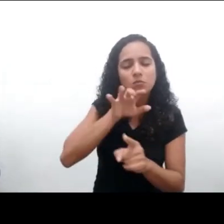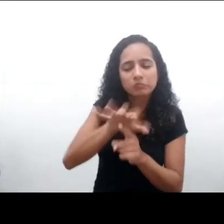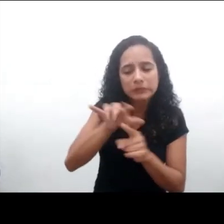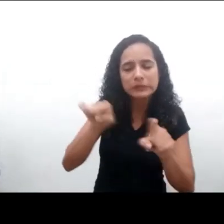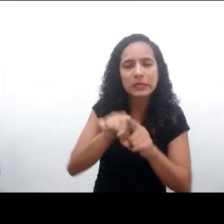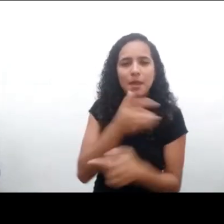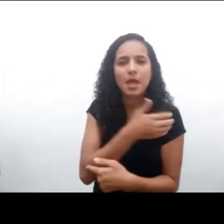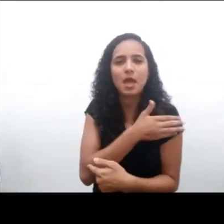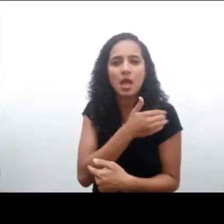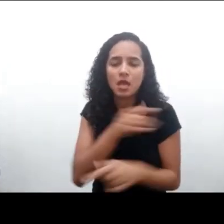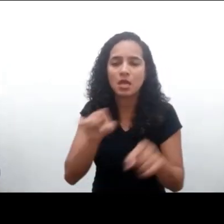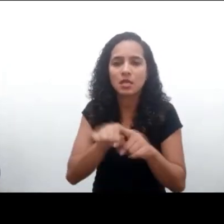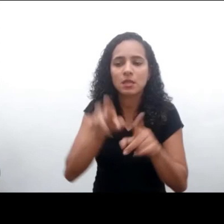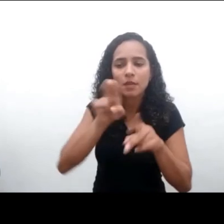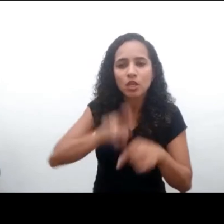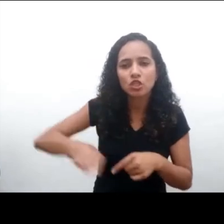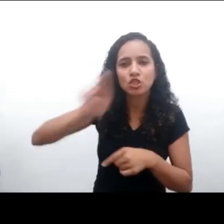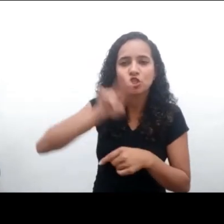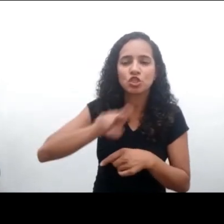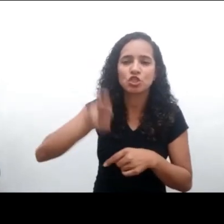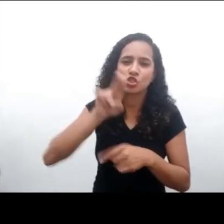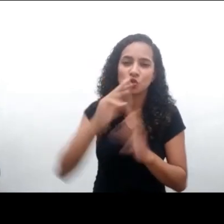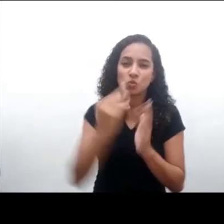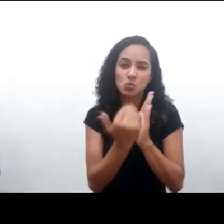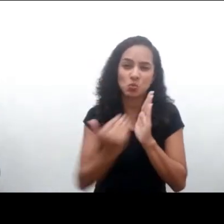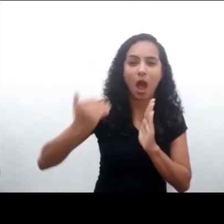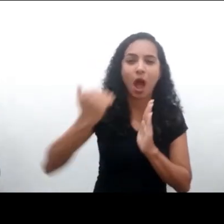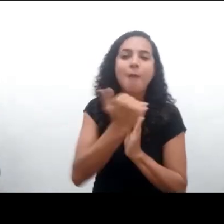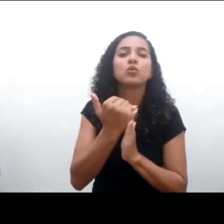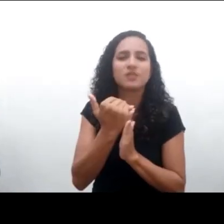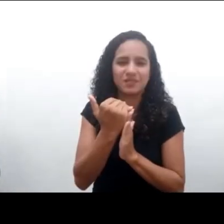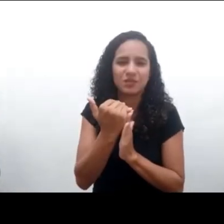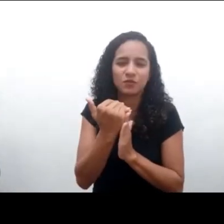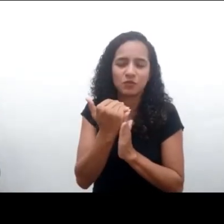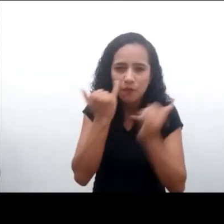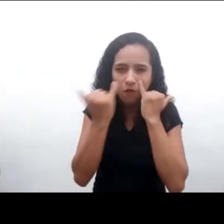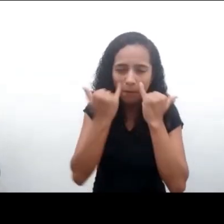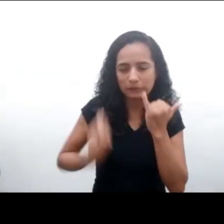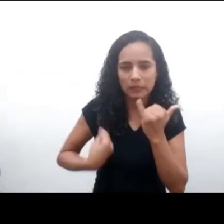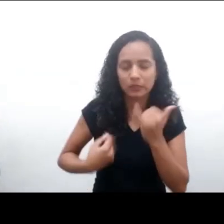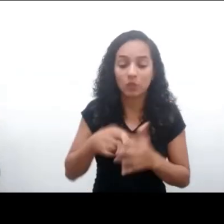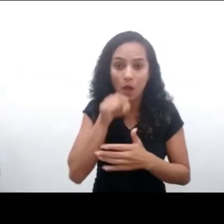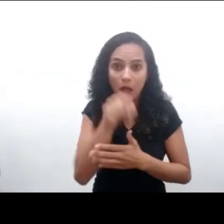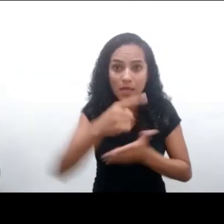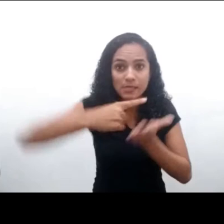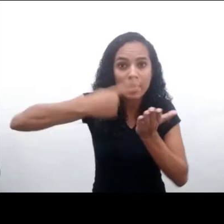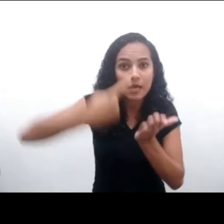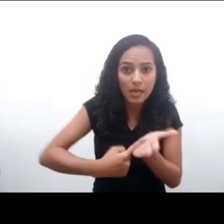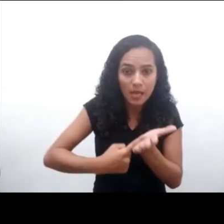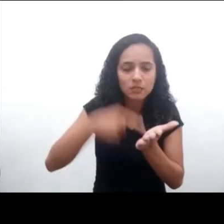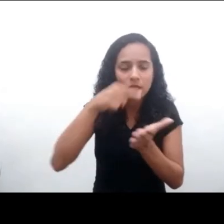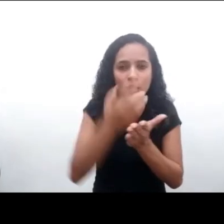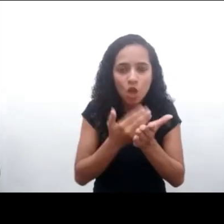discriminación y de uso abusivo y excesivo que estos datos pueden tener. Entonces, esta agenda que se inaugura